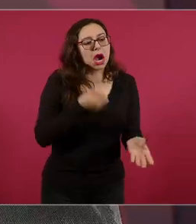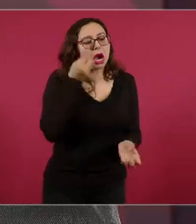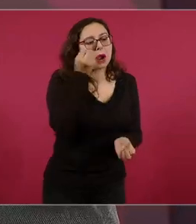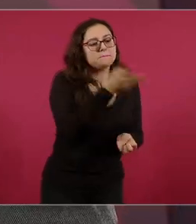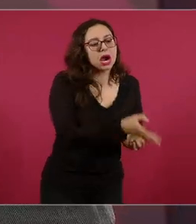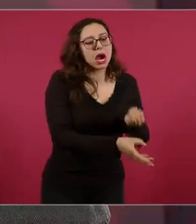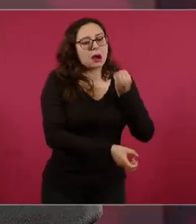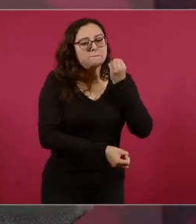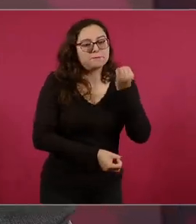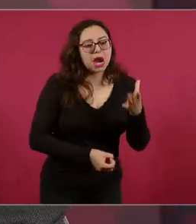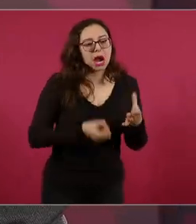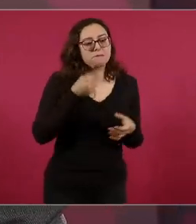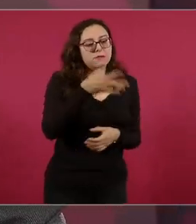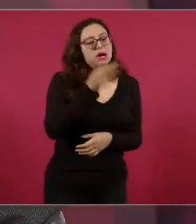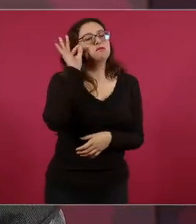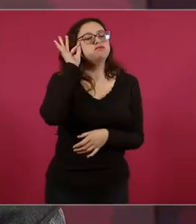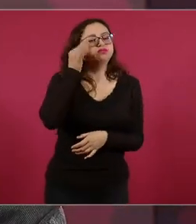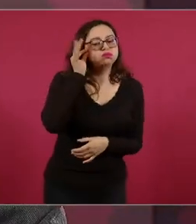lo volteaban a ver,